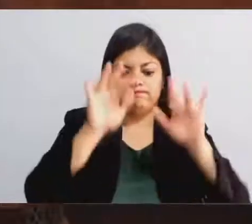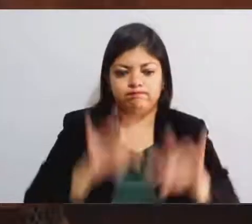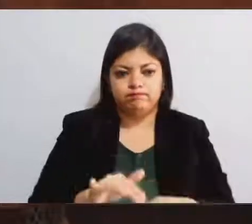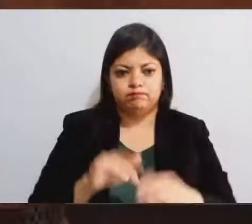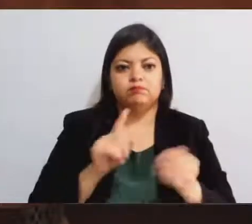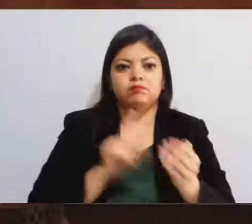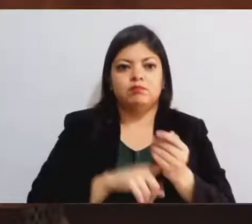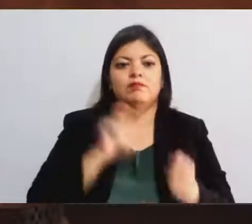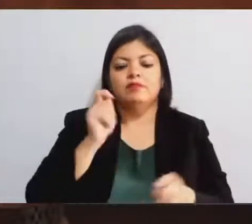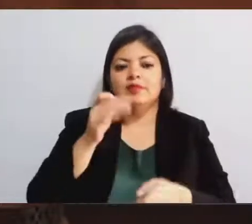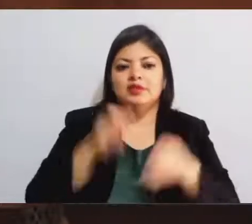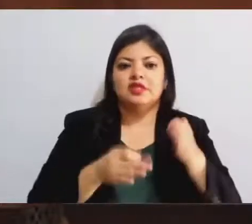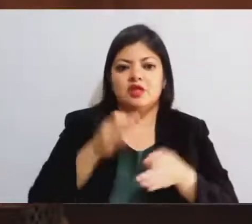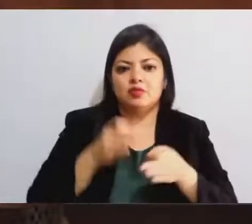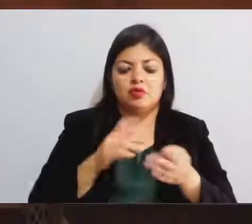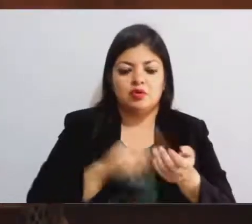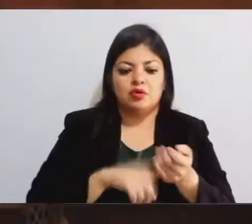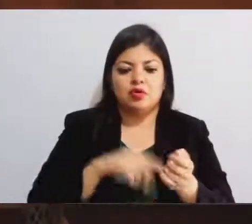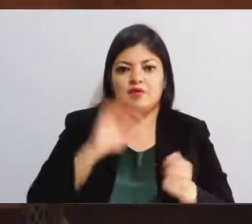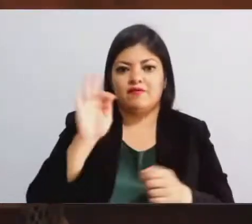tribunales del orden federal.